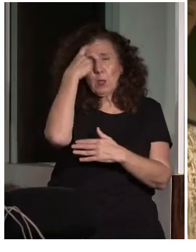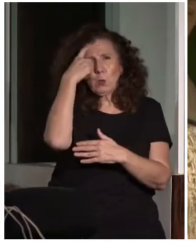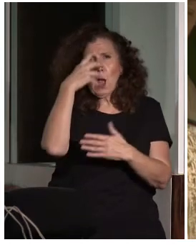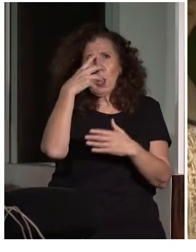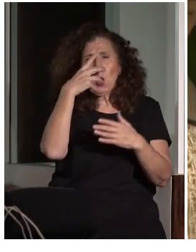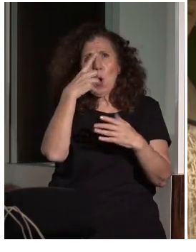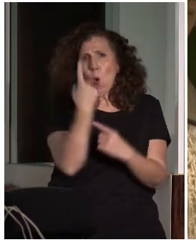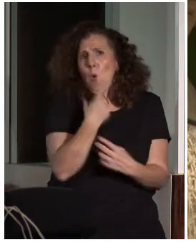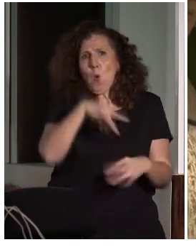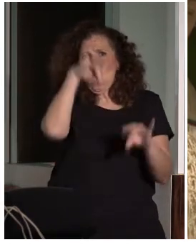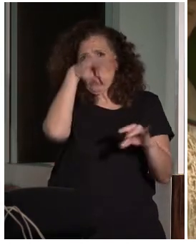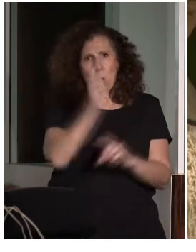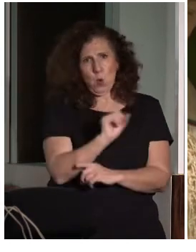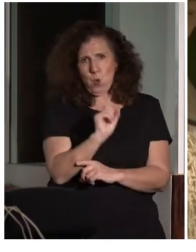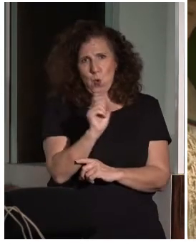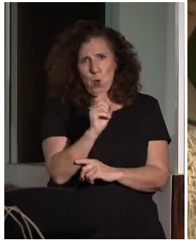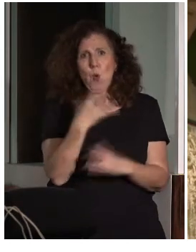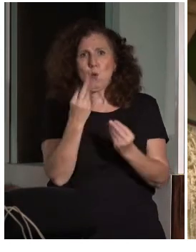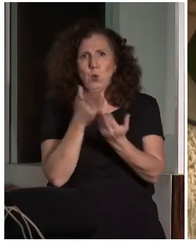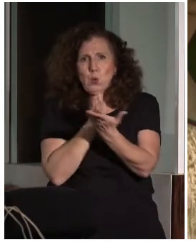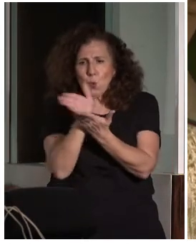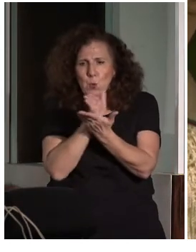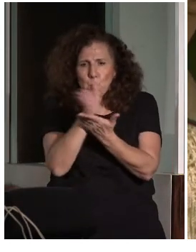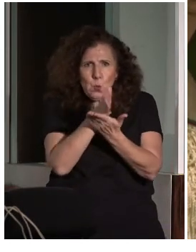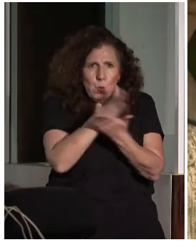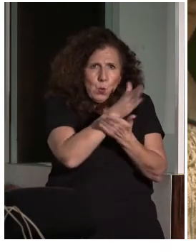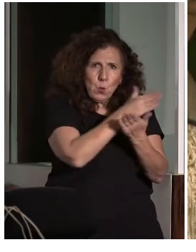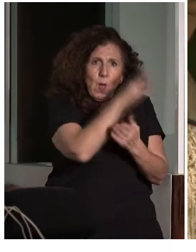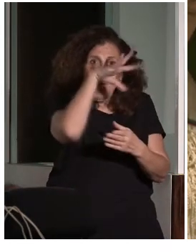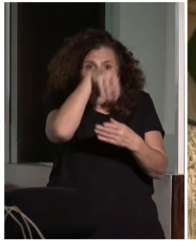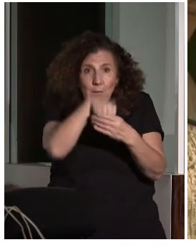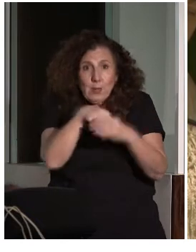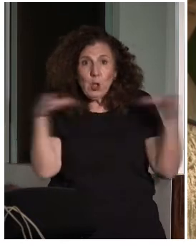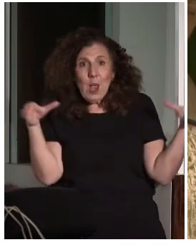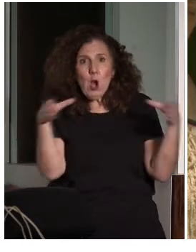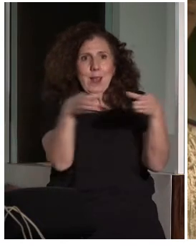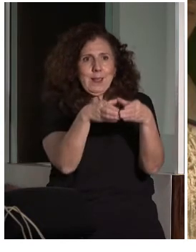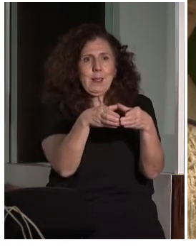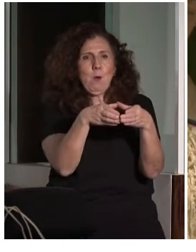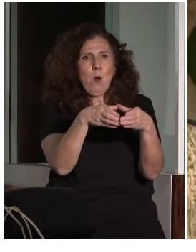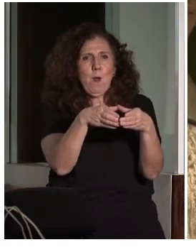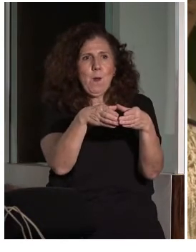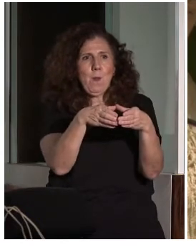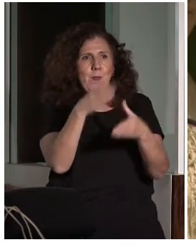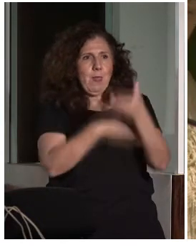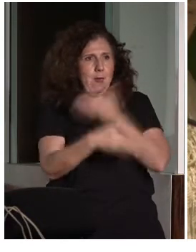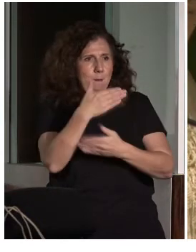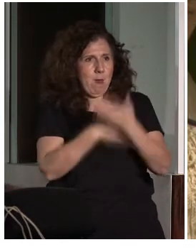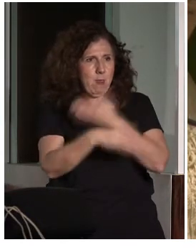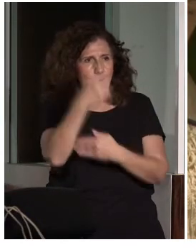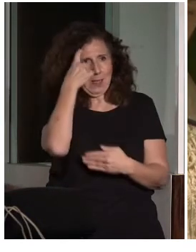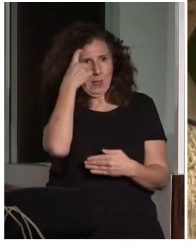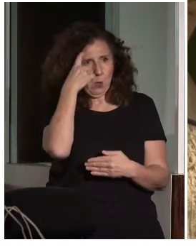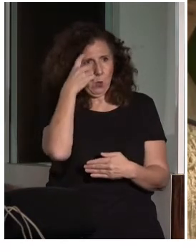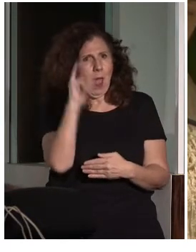entre los distintos colectivos que estamos integrados dentro de la discapacidad intelectual y, por lo tanto, tenemos necesidades también